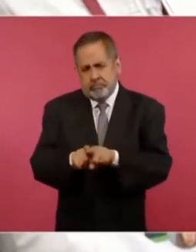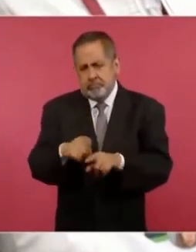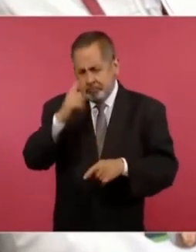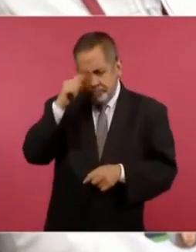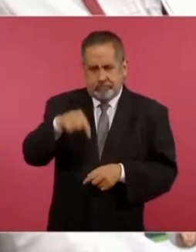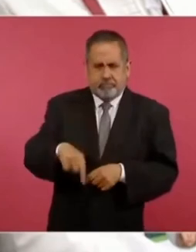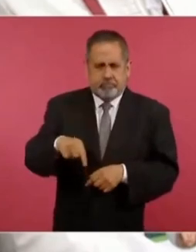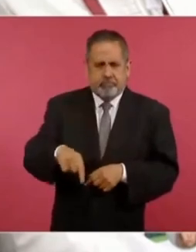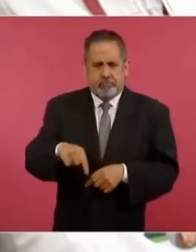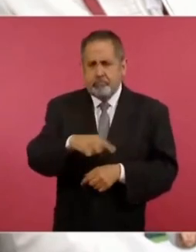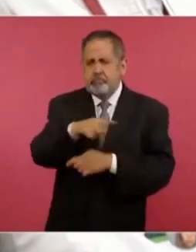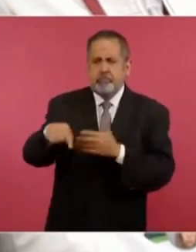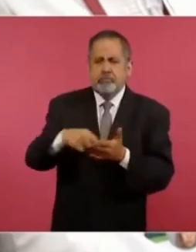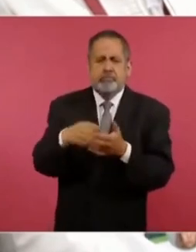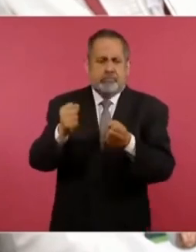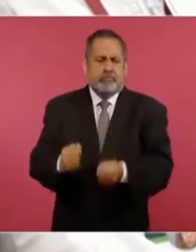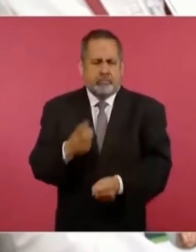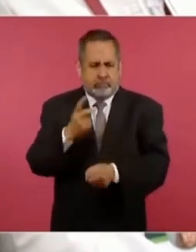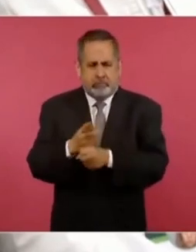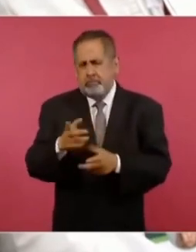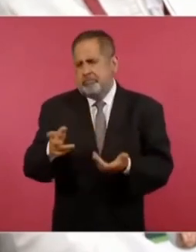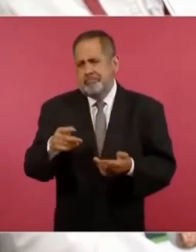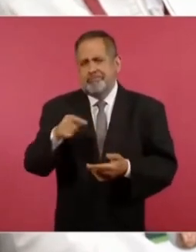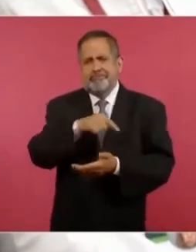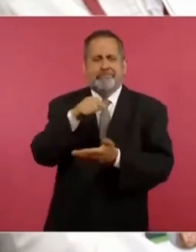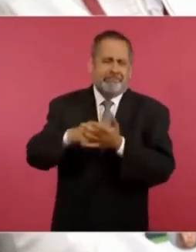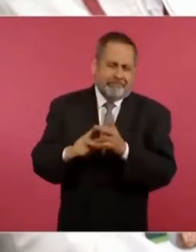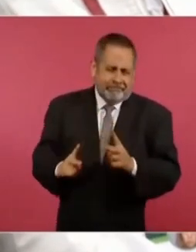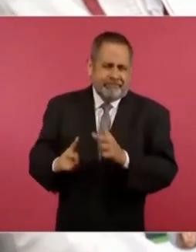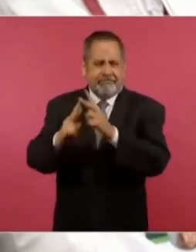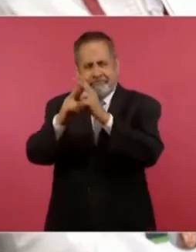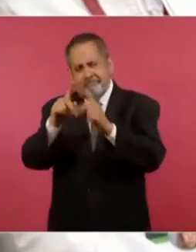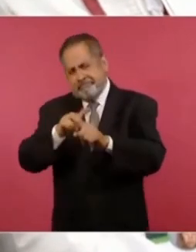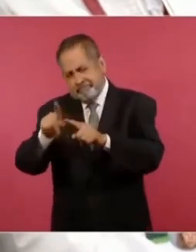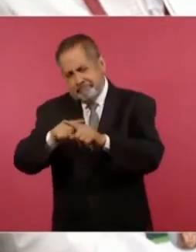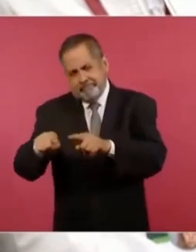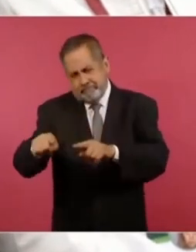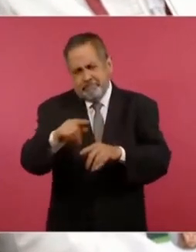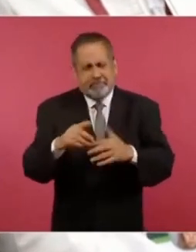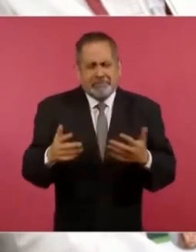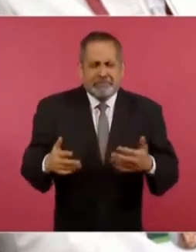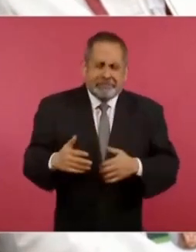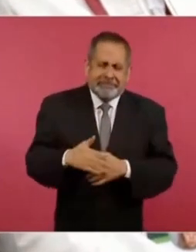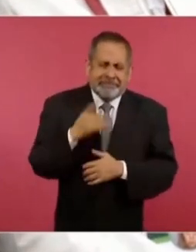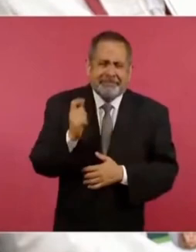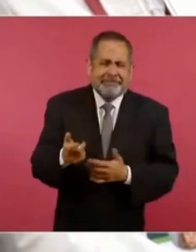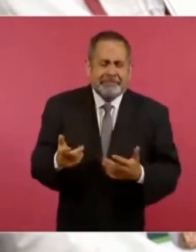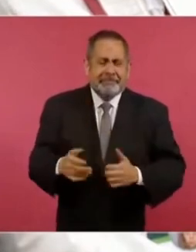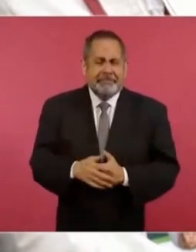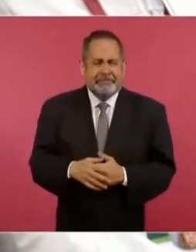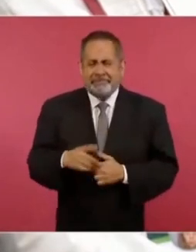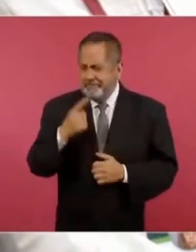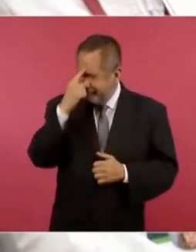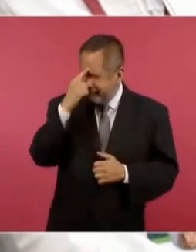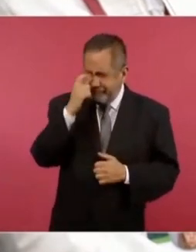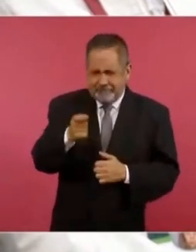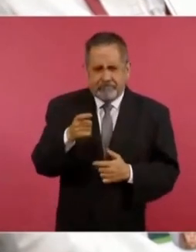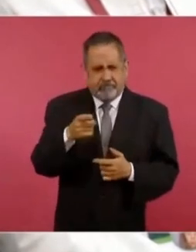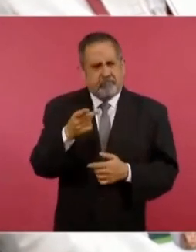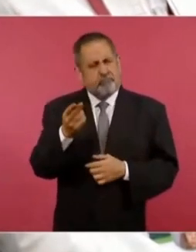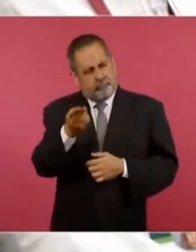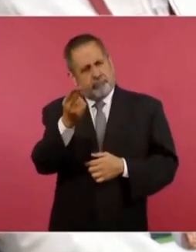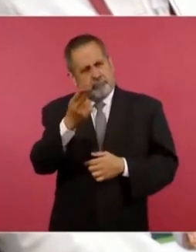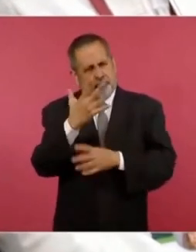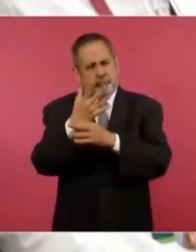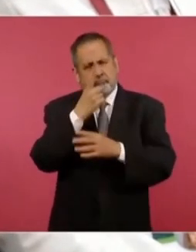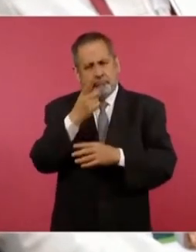zonas de seguridad, llamemos plataformas, petroleras, etcétera. ¿Por qué ese afán, después de que usted había